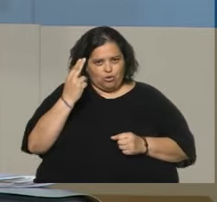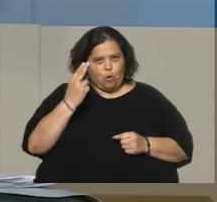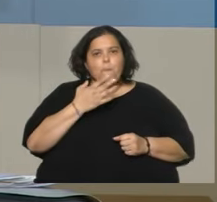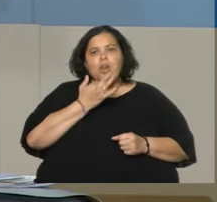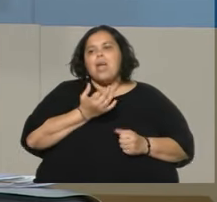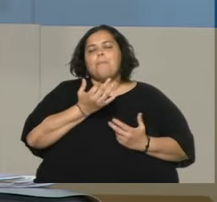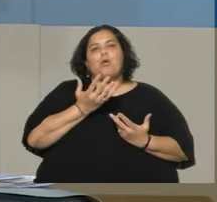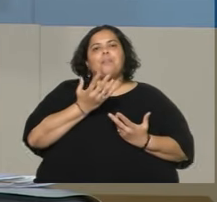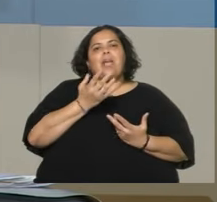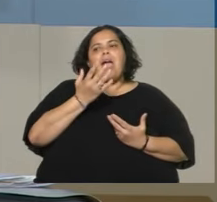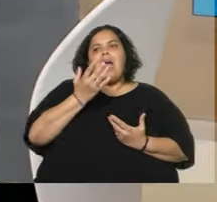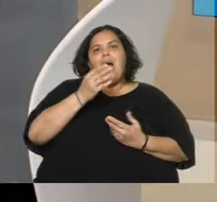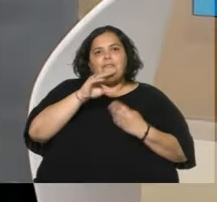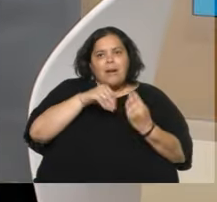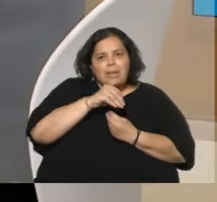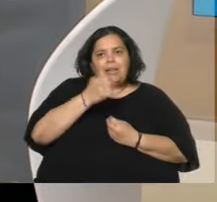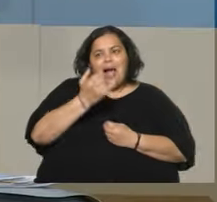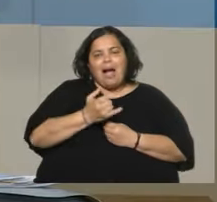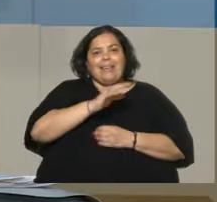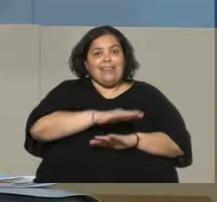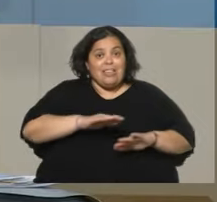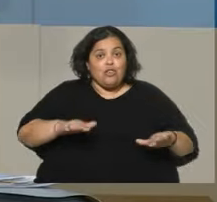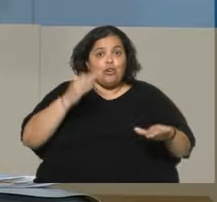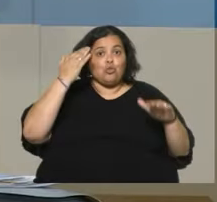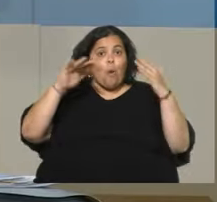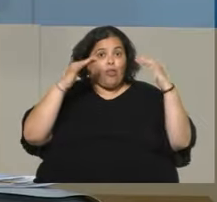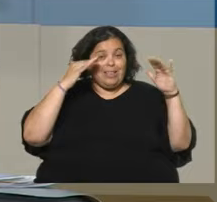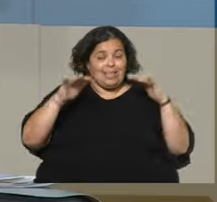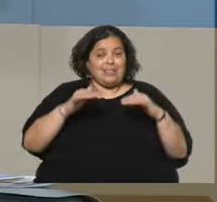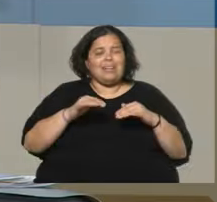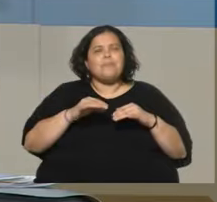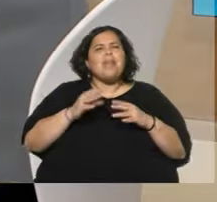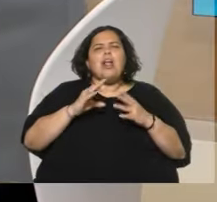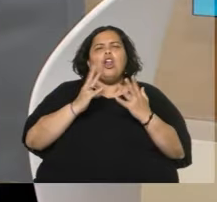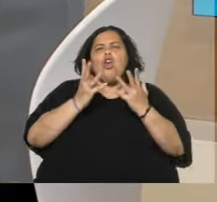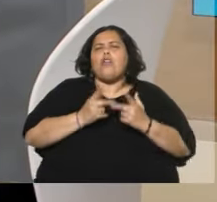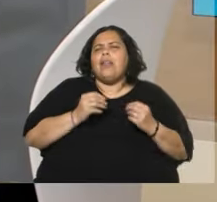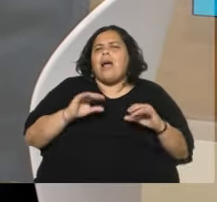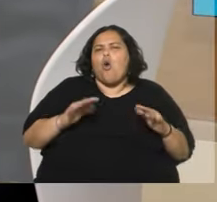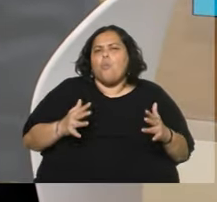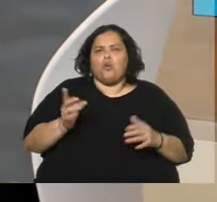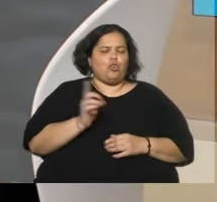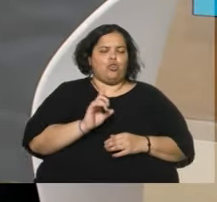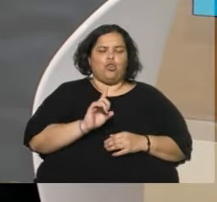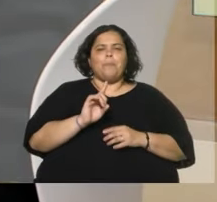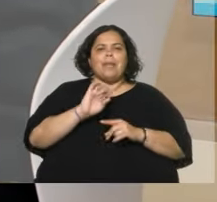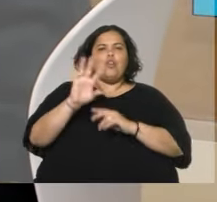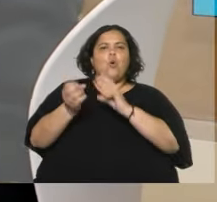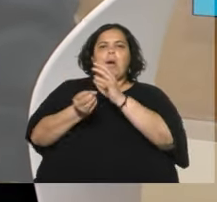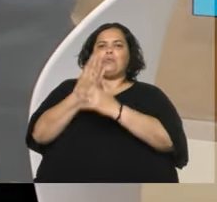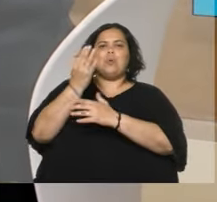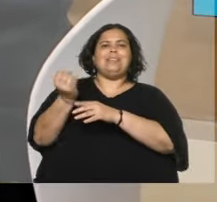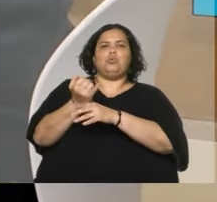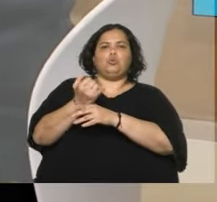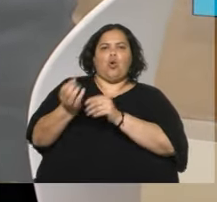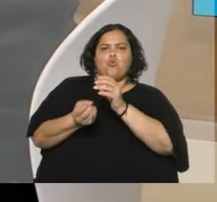Fíjense que el Uruguay... ¿Los ordena de qué forma? ¿Va haber otro organismo para...? No genera institucionalidad nueva, eso es